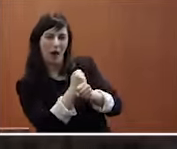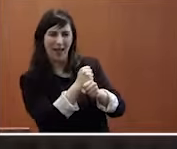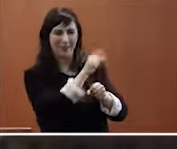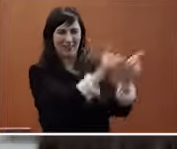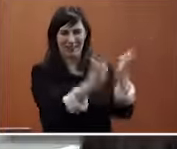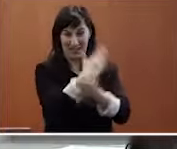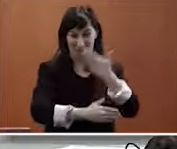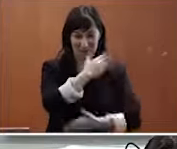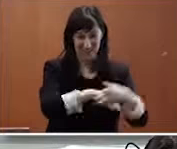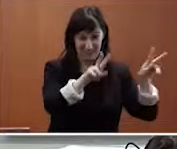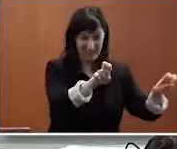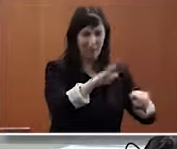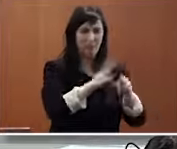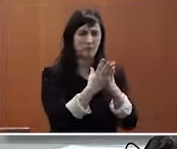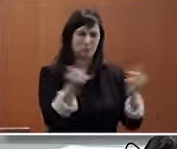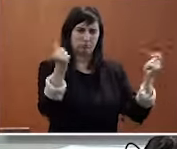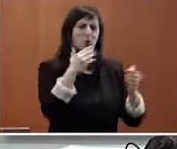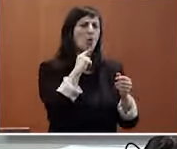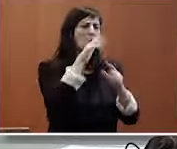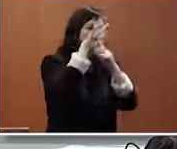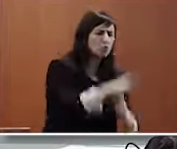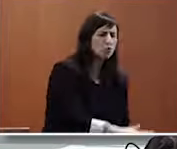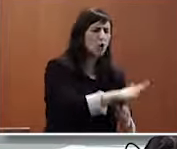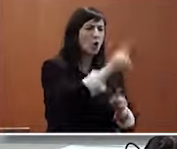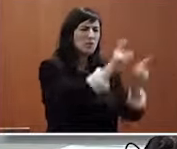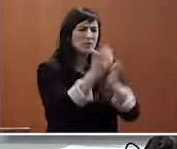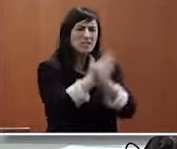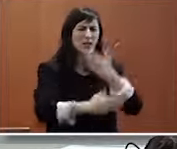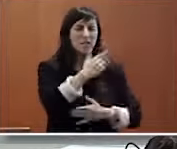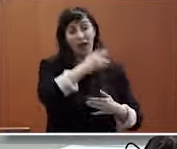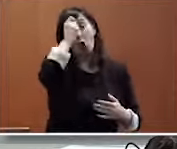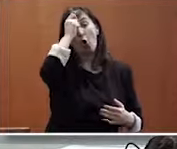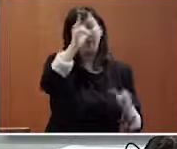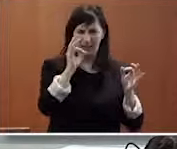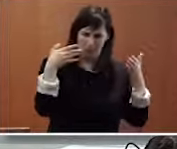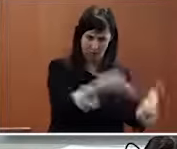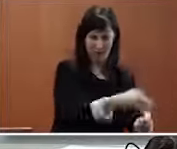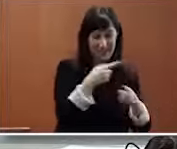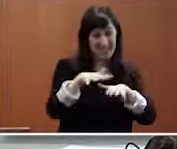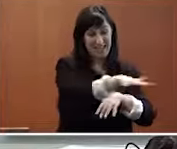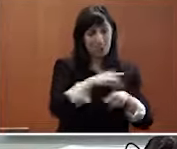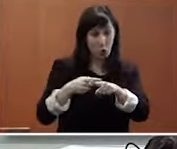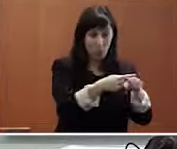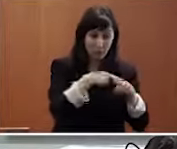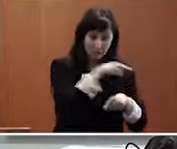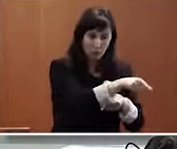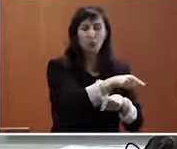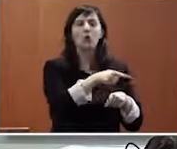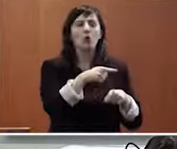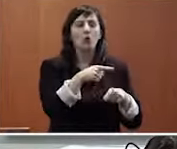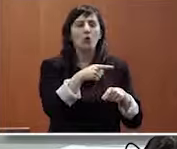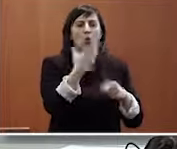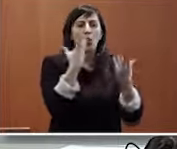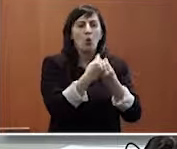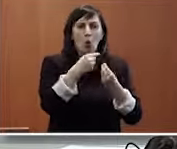social a desaparición da exclusión de persoas con discapacidade cognitiva que se realiza con o impulso